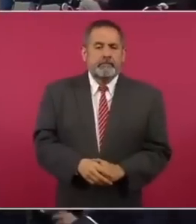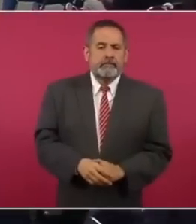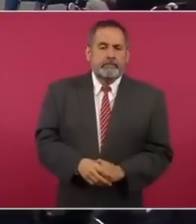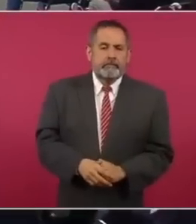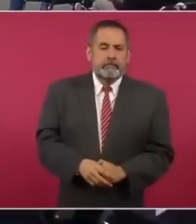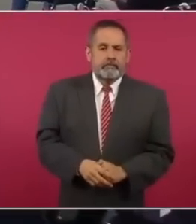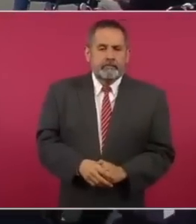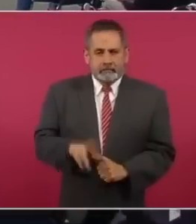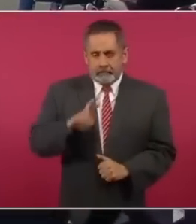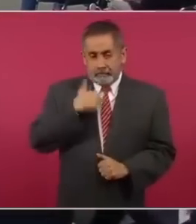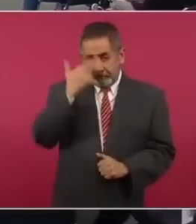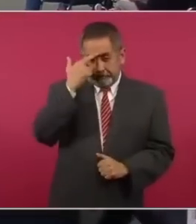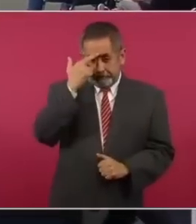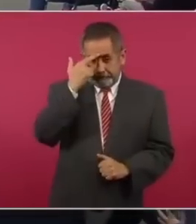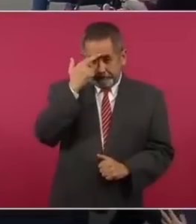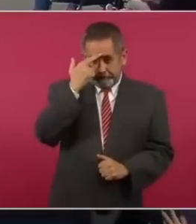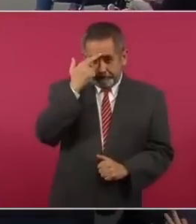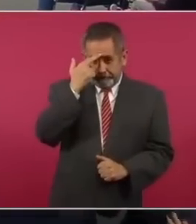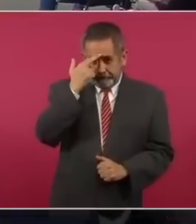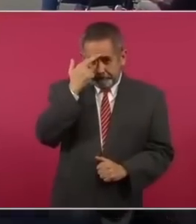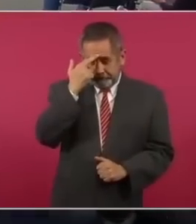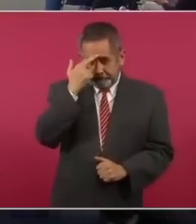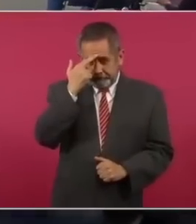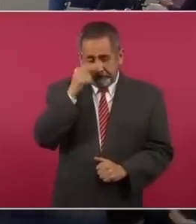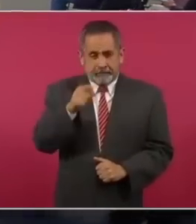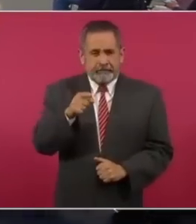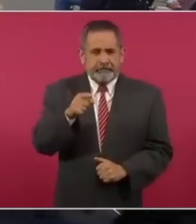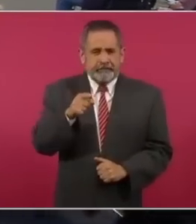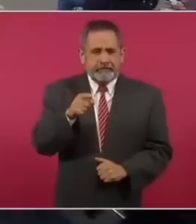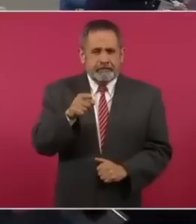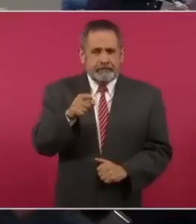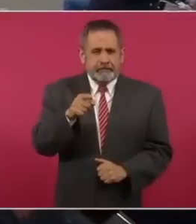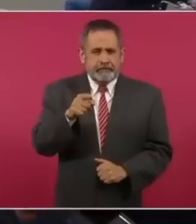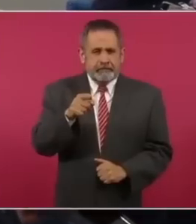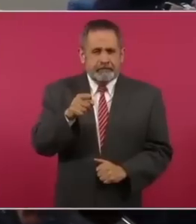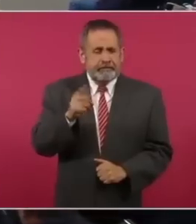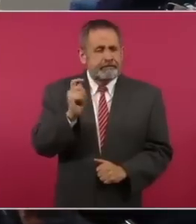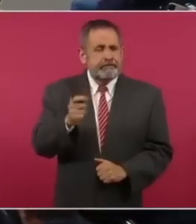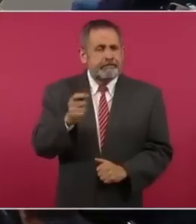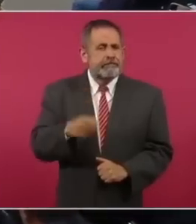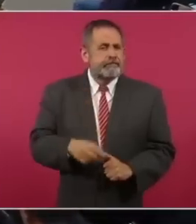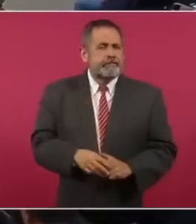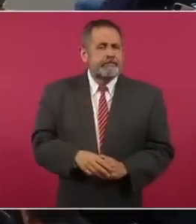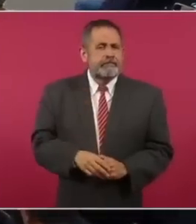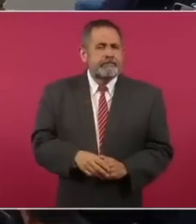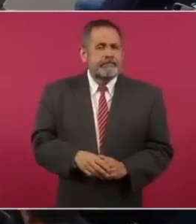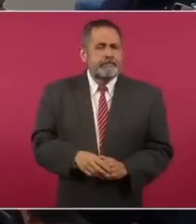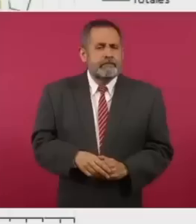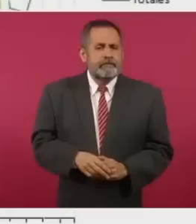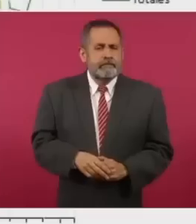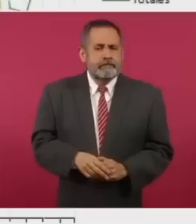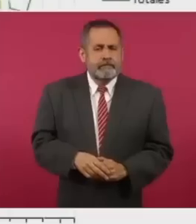¿Se acuerdan que al quitar el título